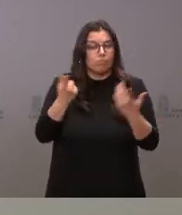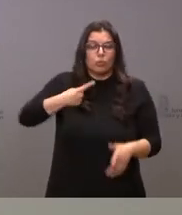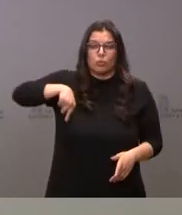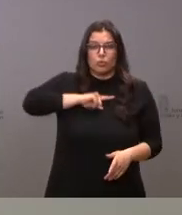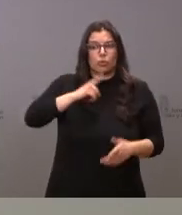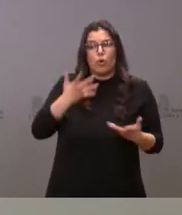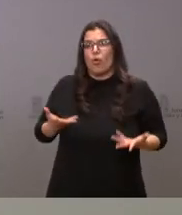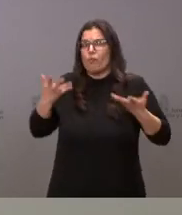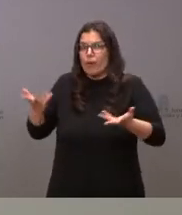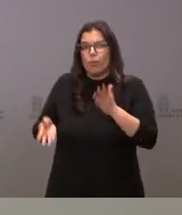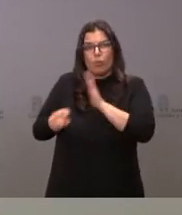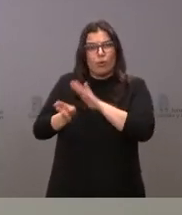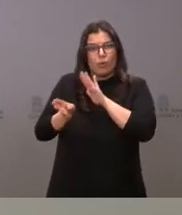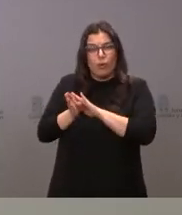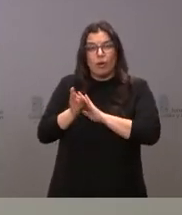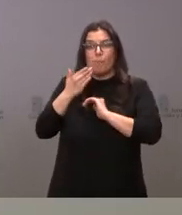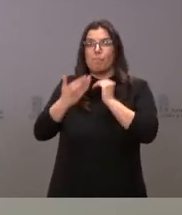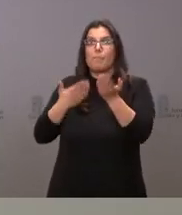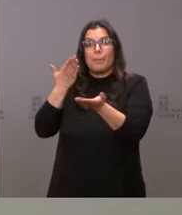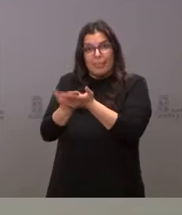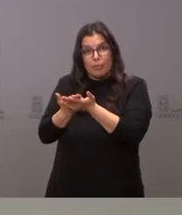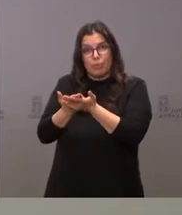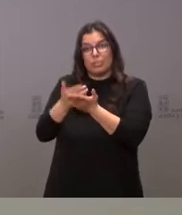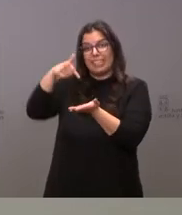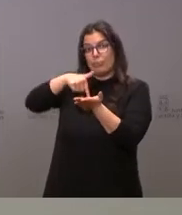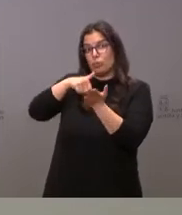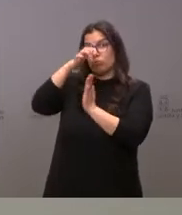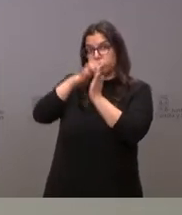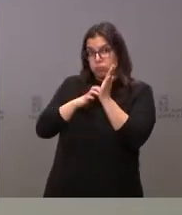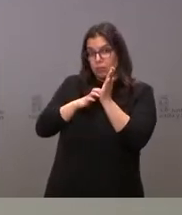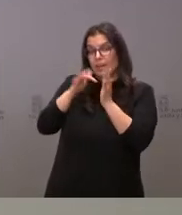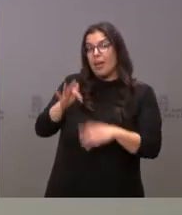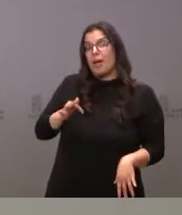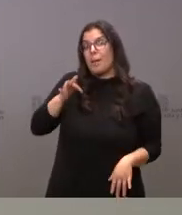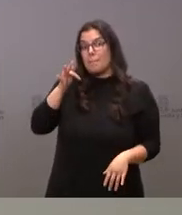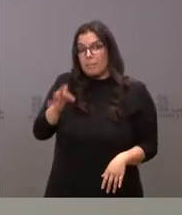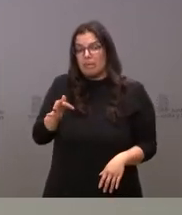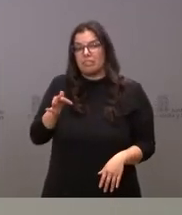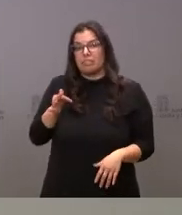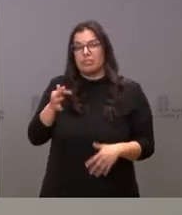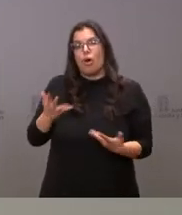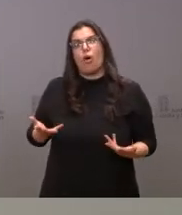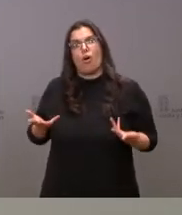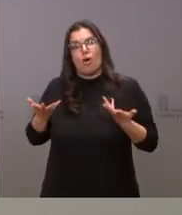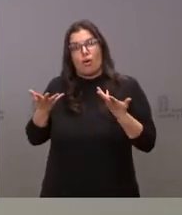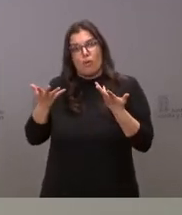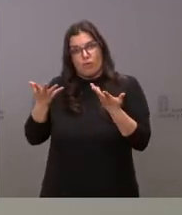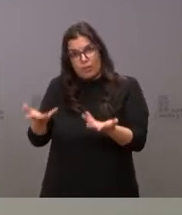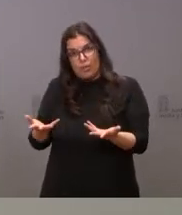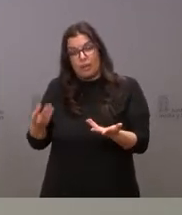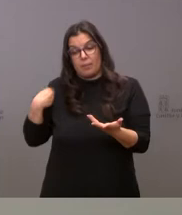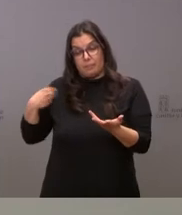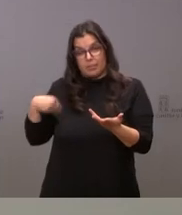esta mano tendida, no solo de pedir esta bajada de impuestos, sino de ofrecer, en consecuencia, que la